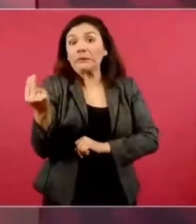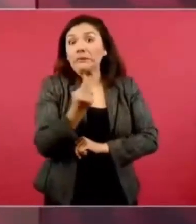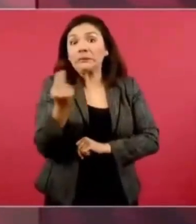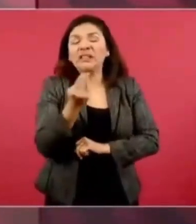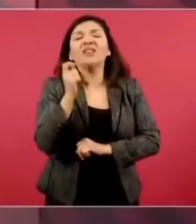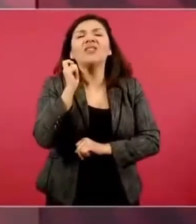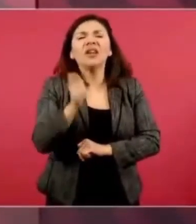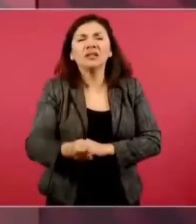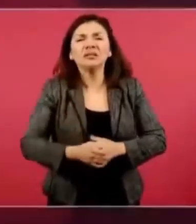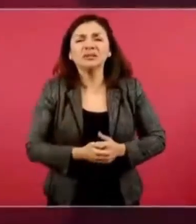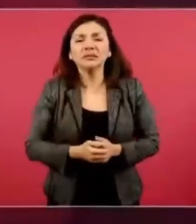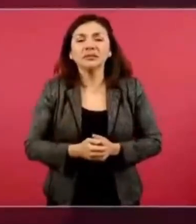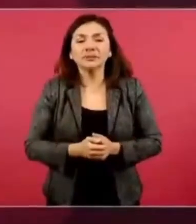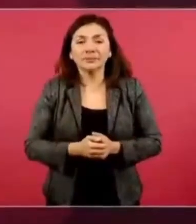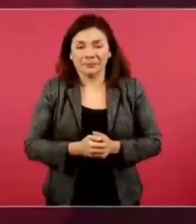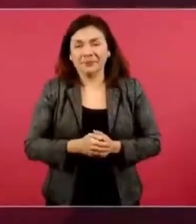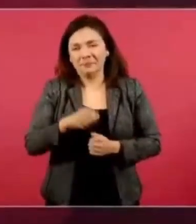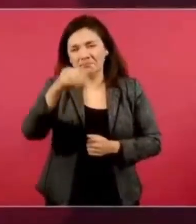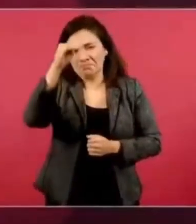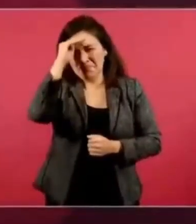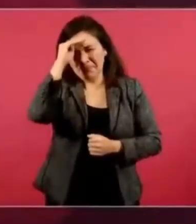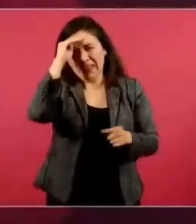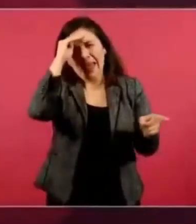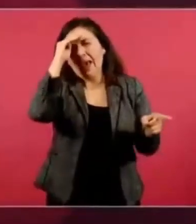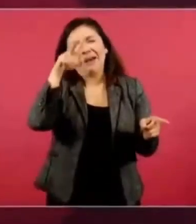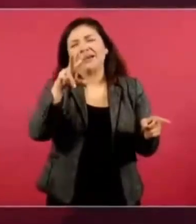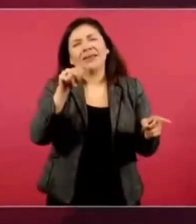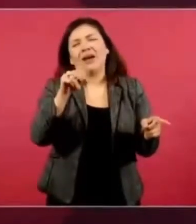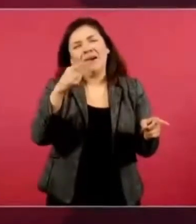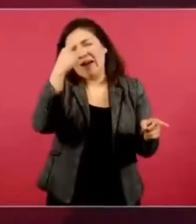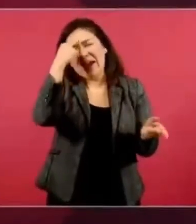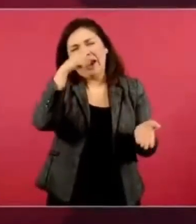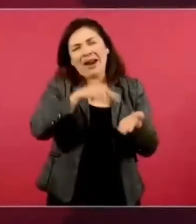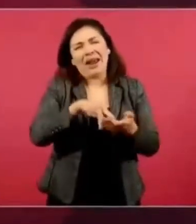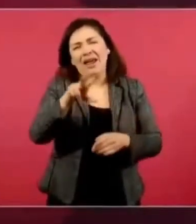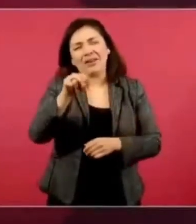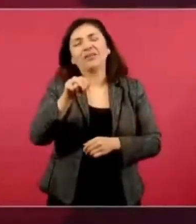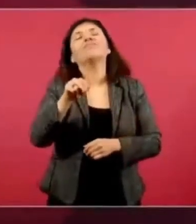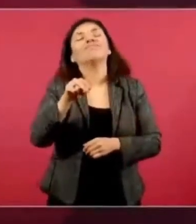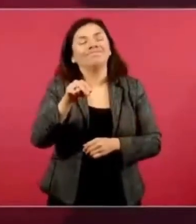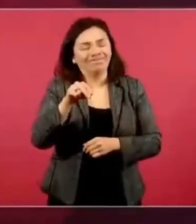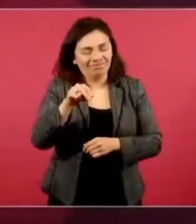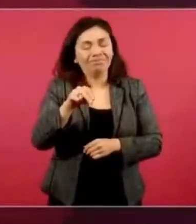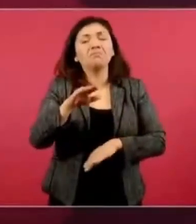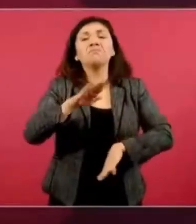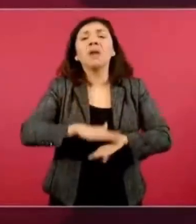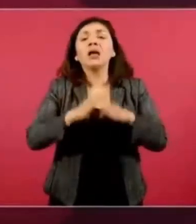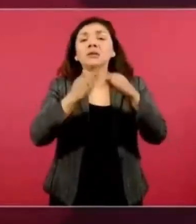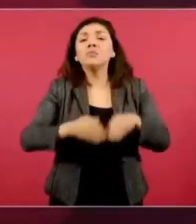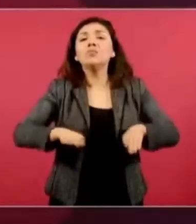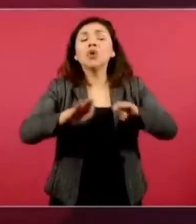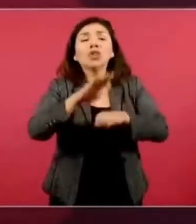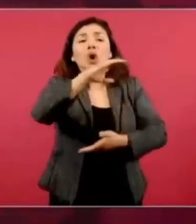aunque parezca increíble, repito, eran los contratos